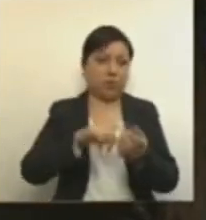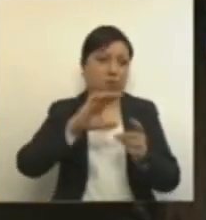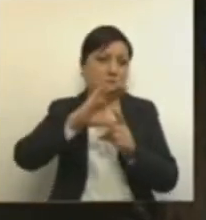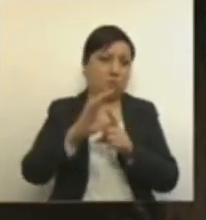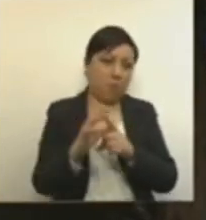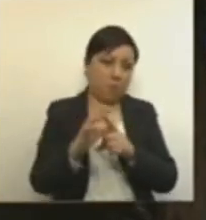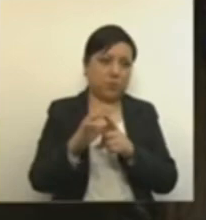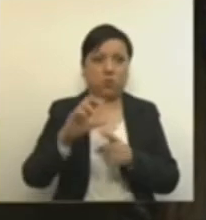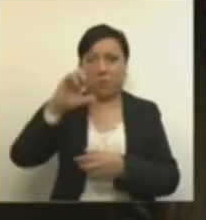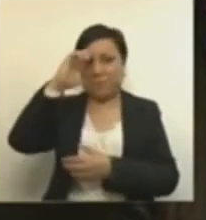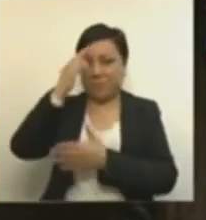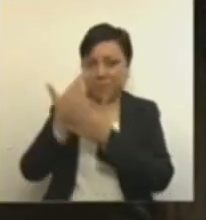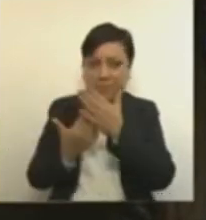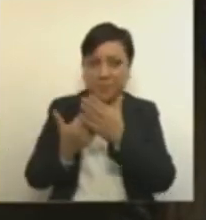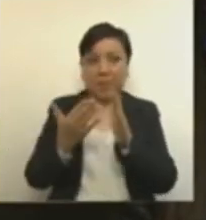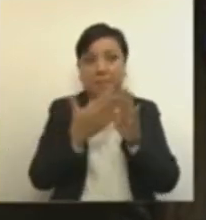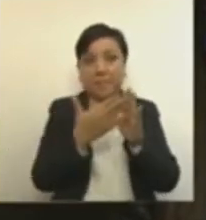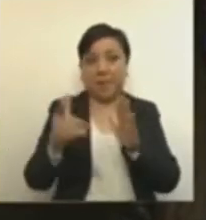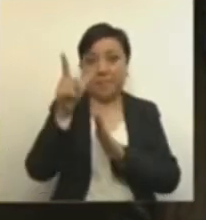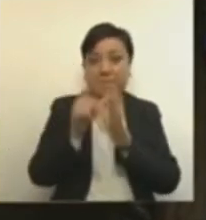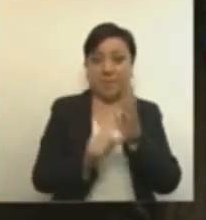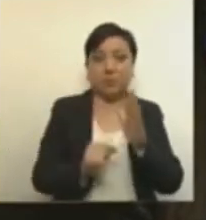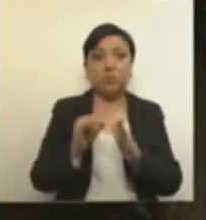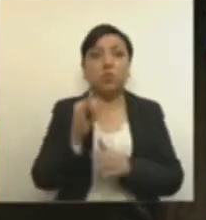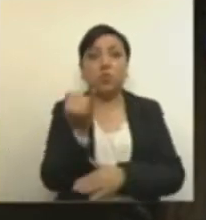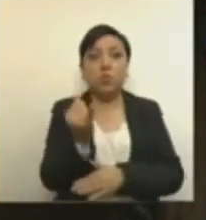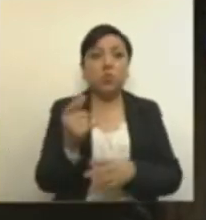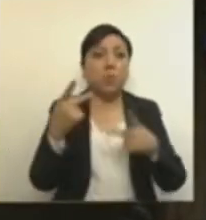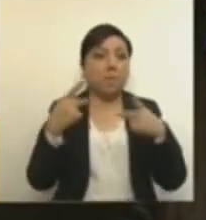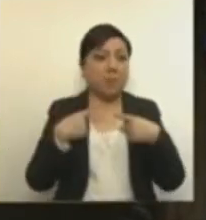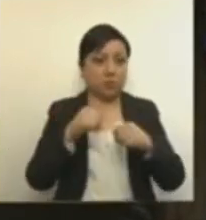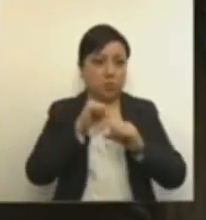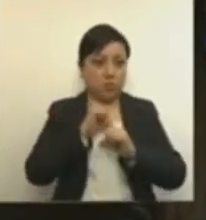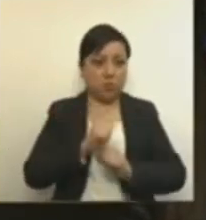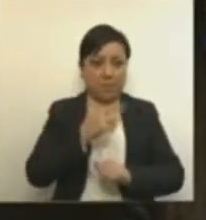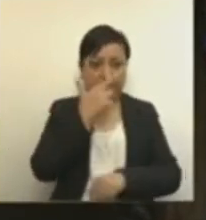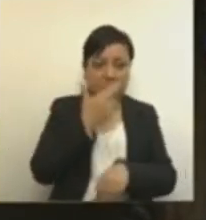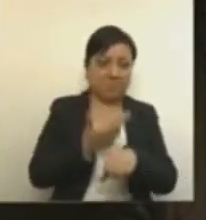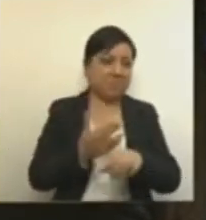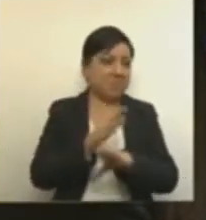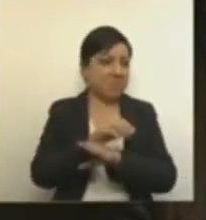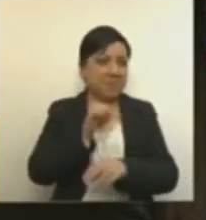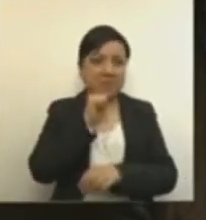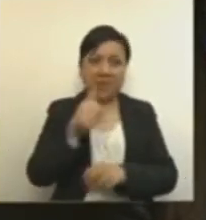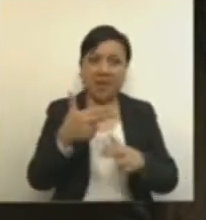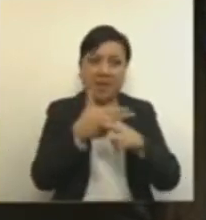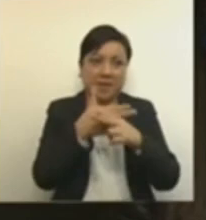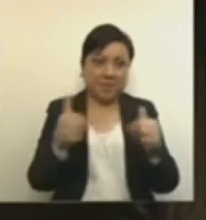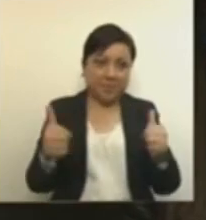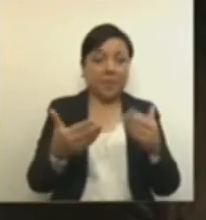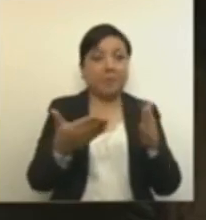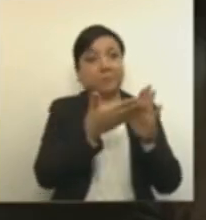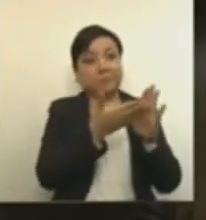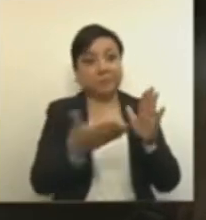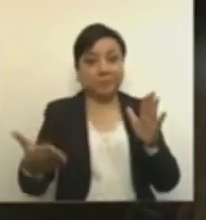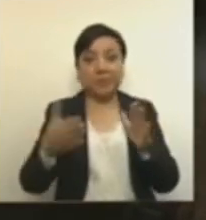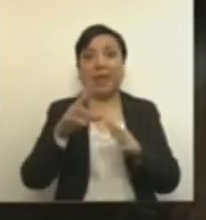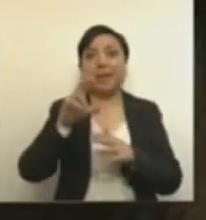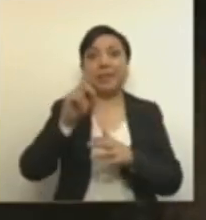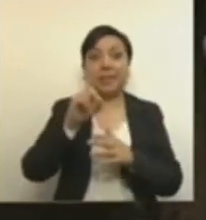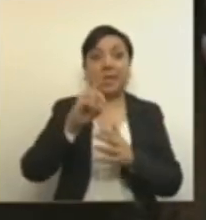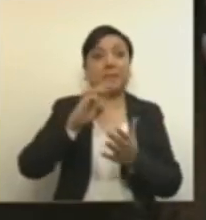carece de titular. A causa de su deterioro, tiene 30 multas por monto